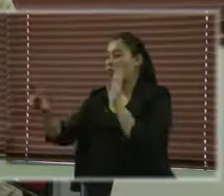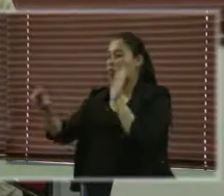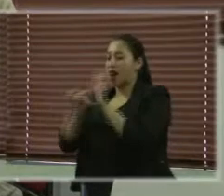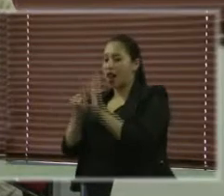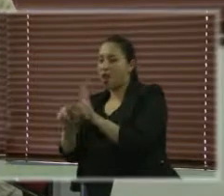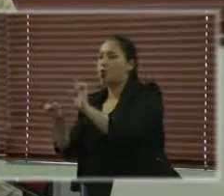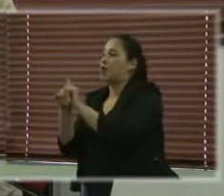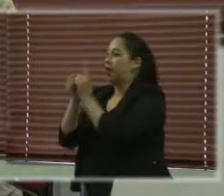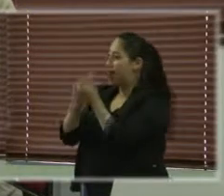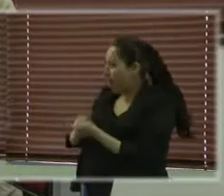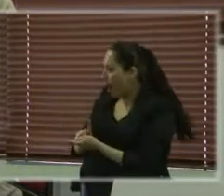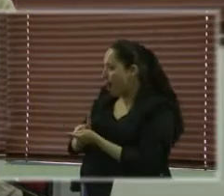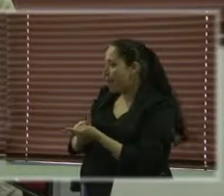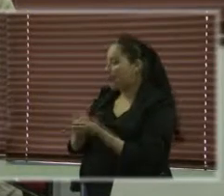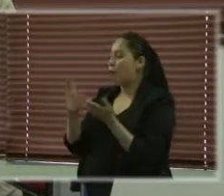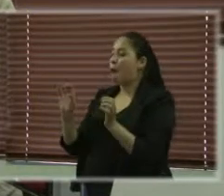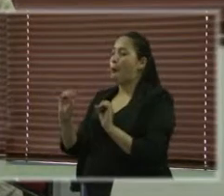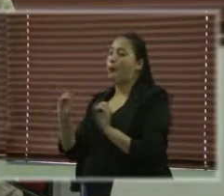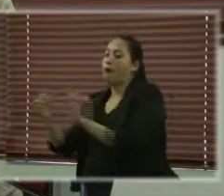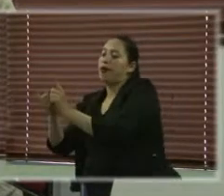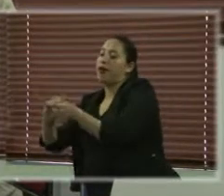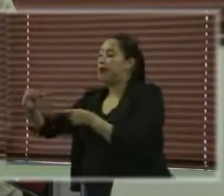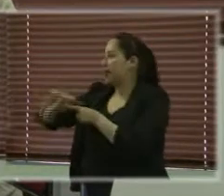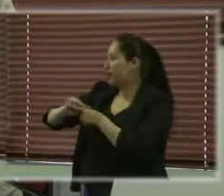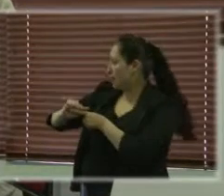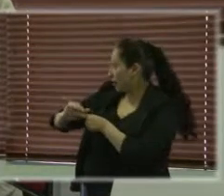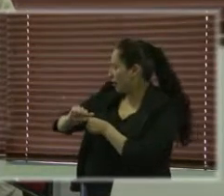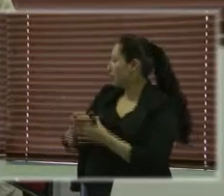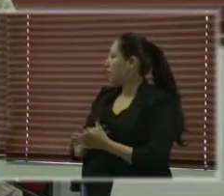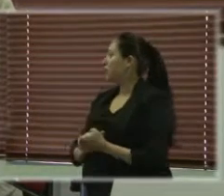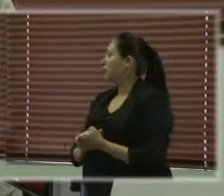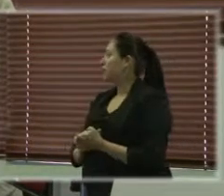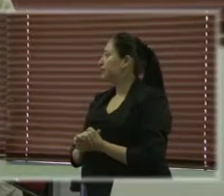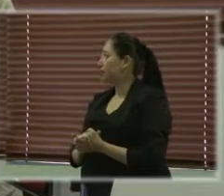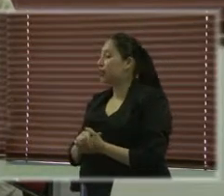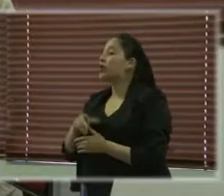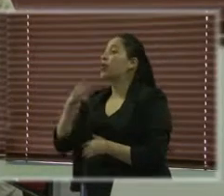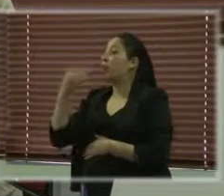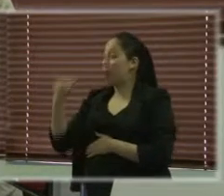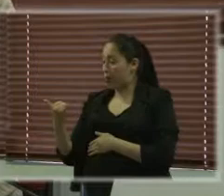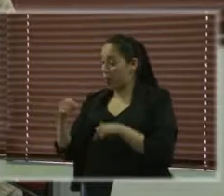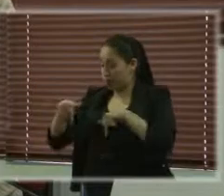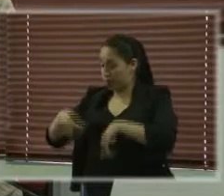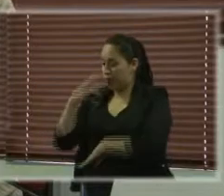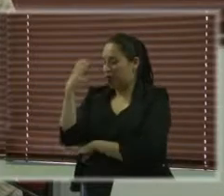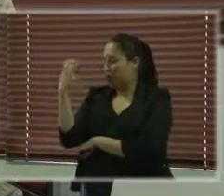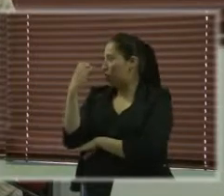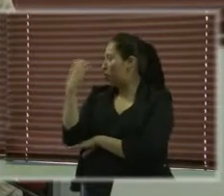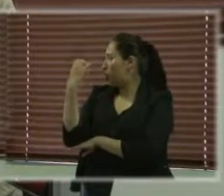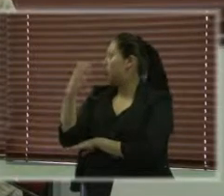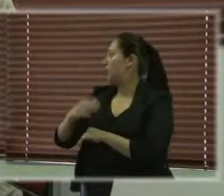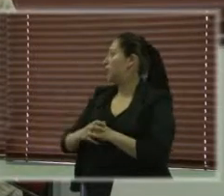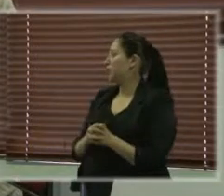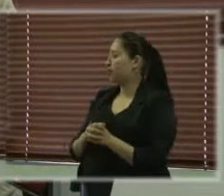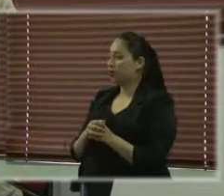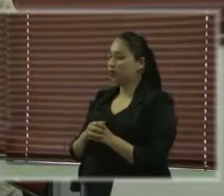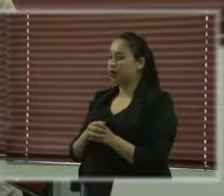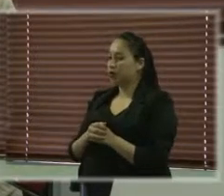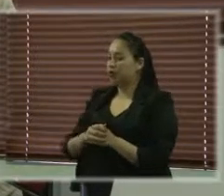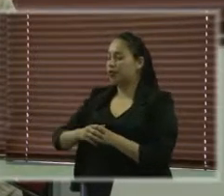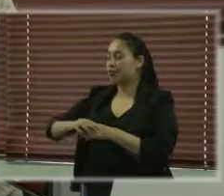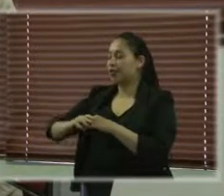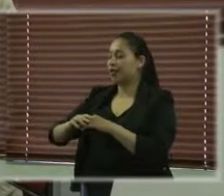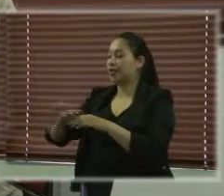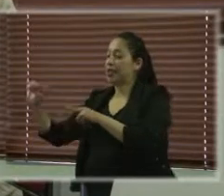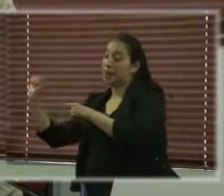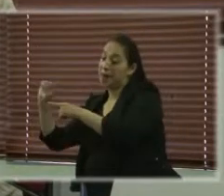cambio en la práctica de algo, por ejemplo, aquí podríamos decir que en Colombia se separa la práctica de